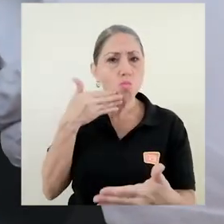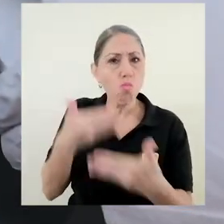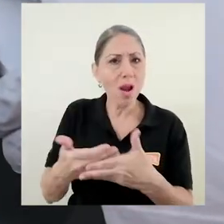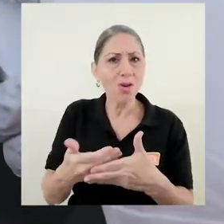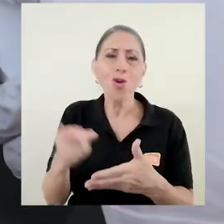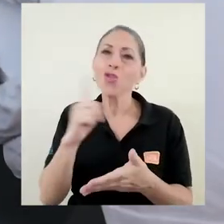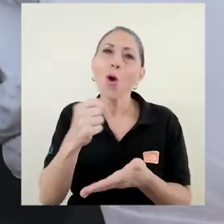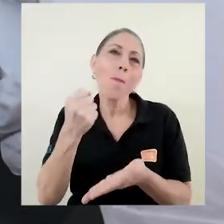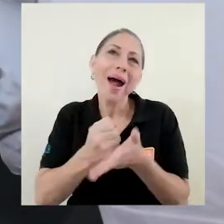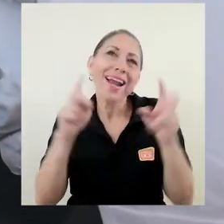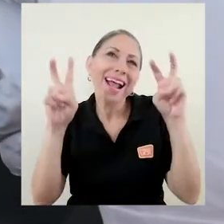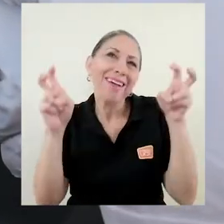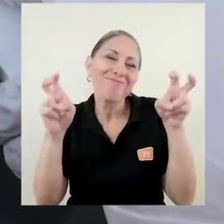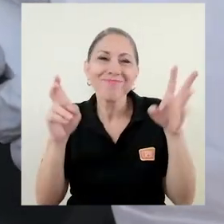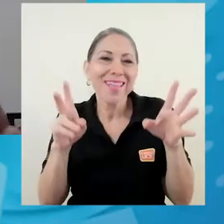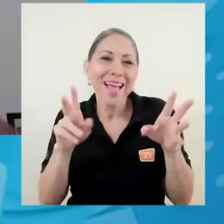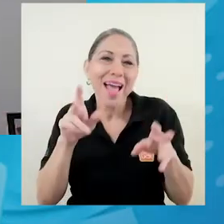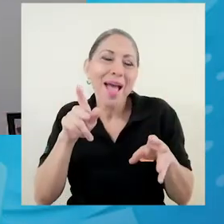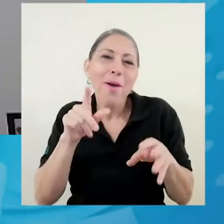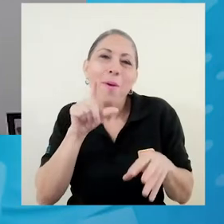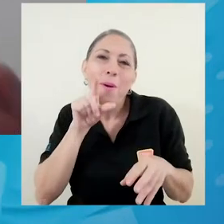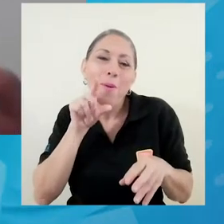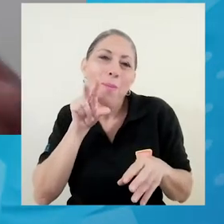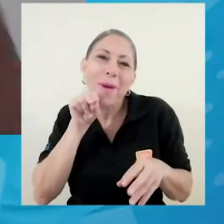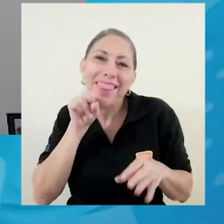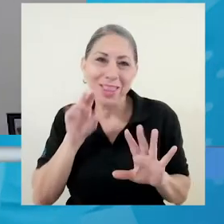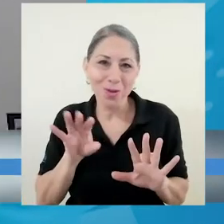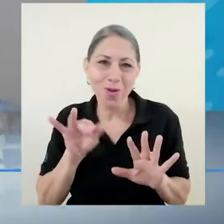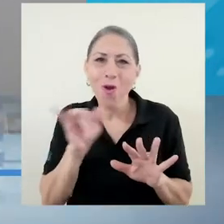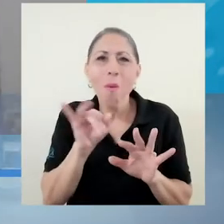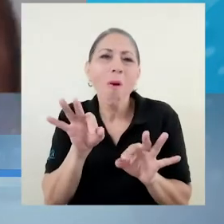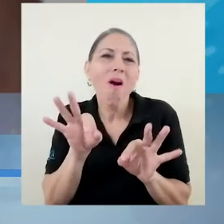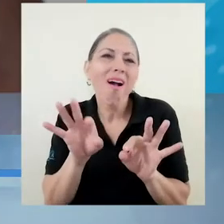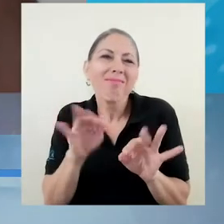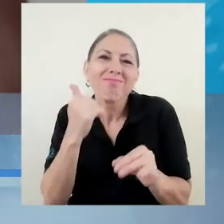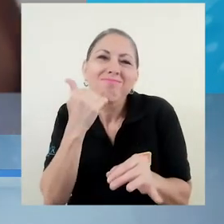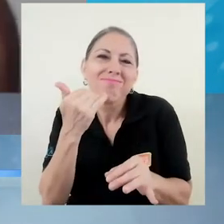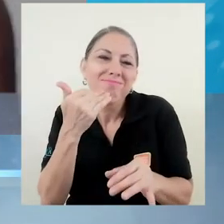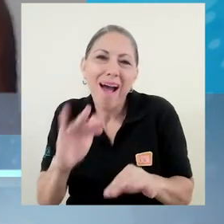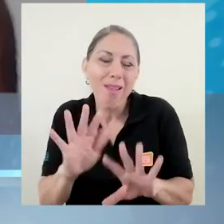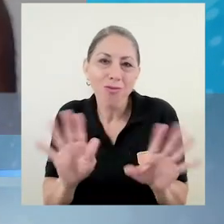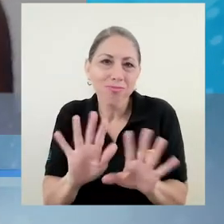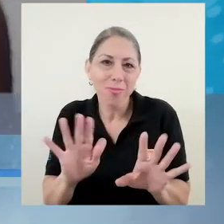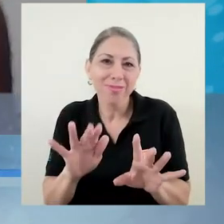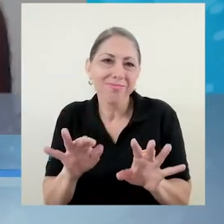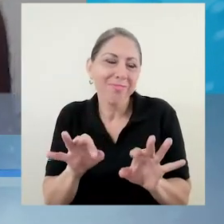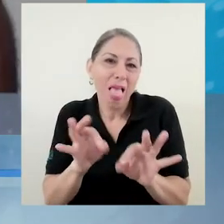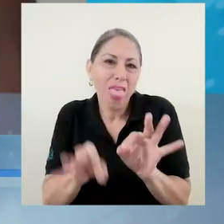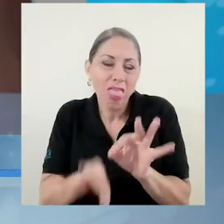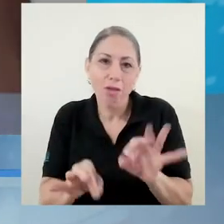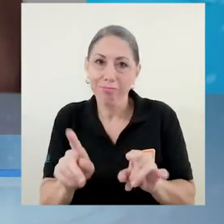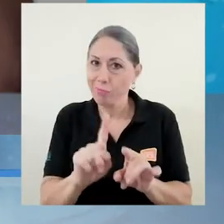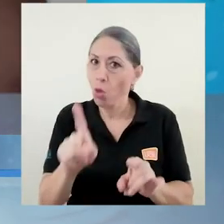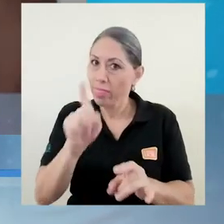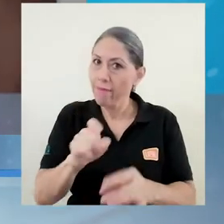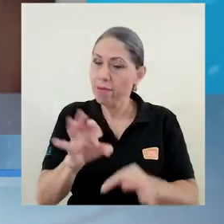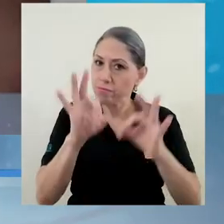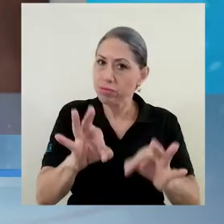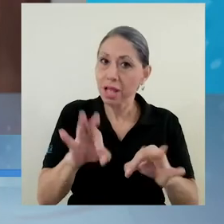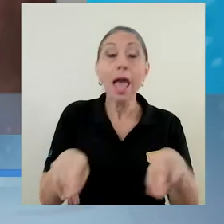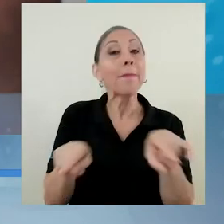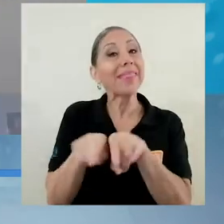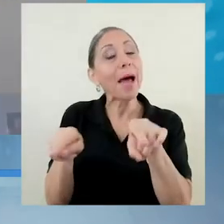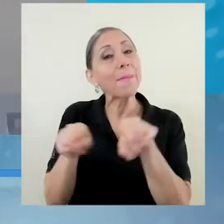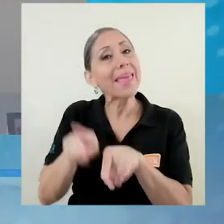que no sea un dispositivo marca patito, pero también que el protocolo de medición lo hagan cuidadoso, que lean